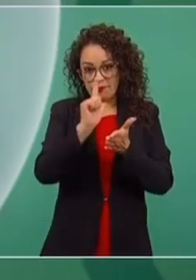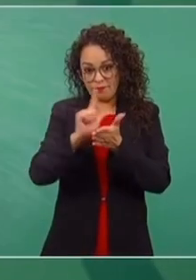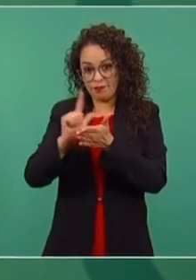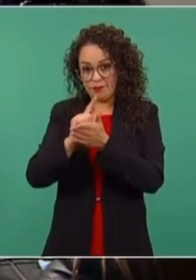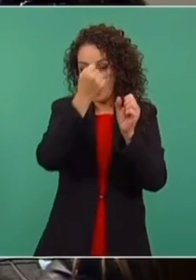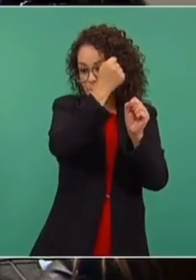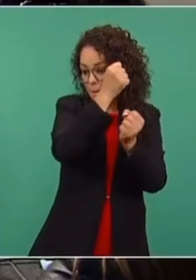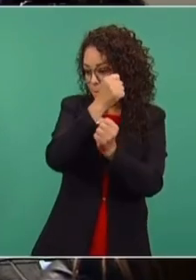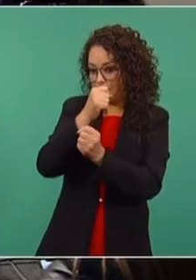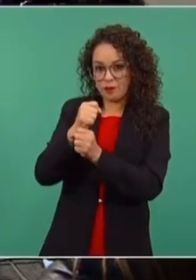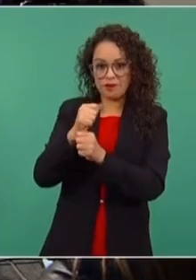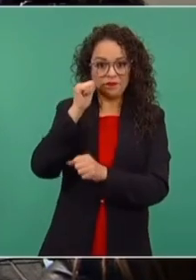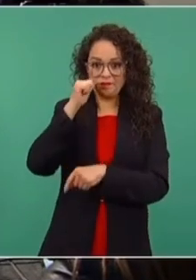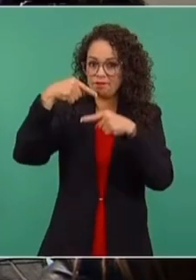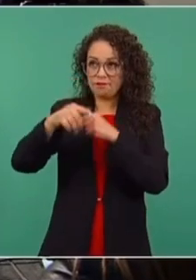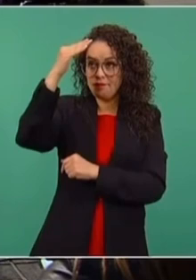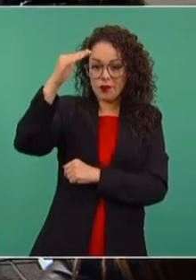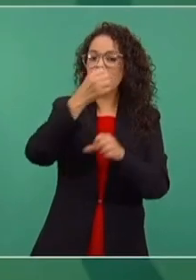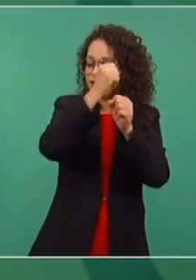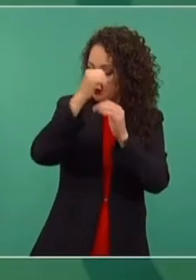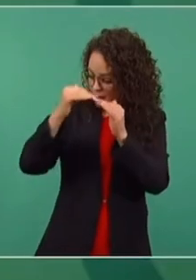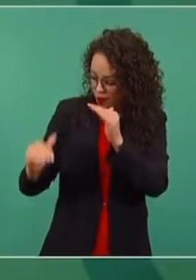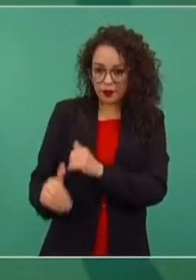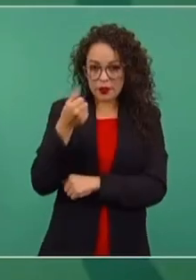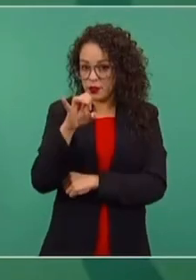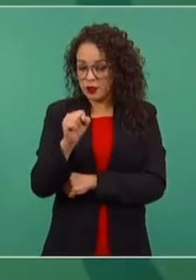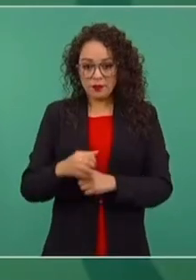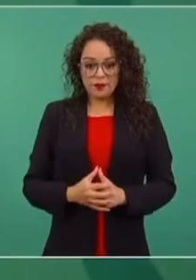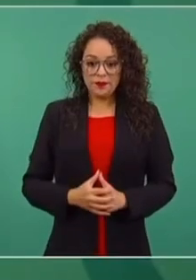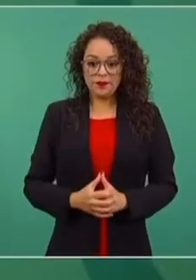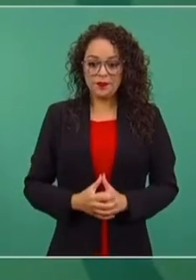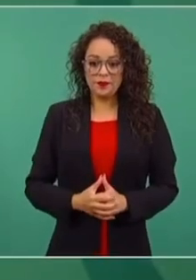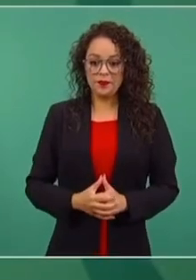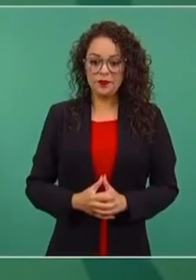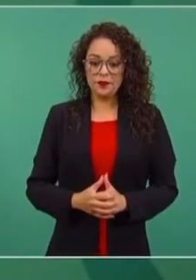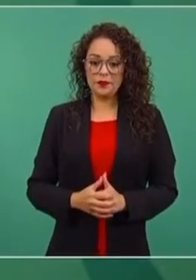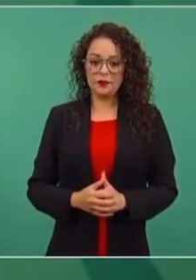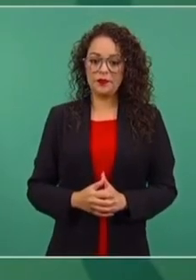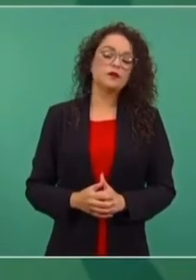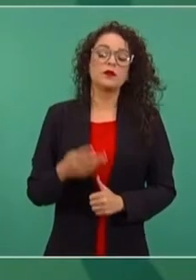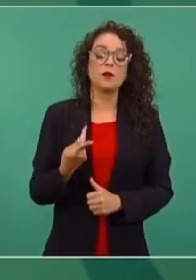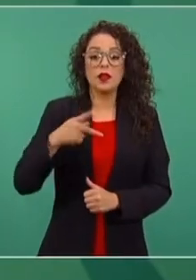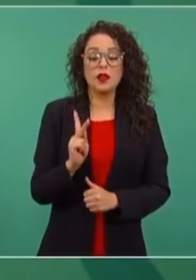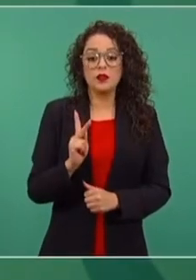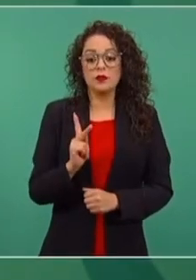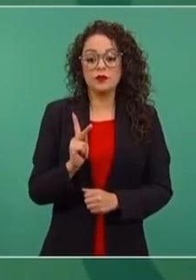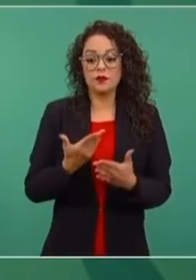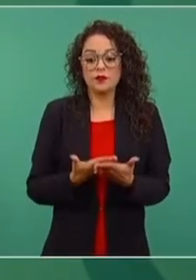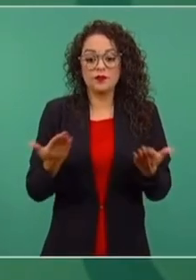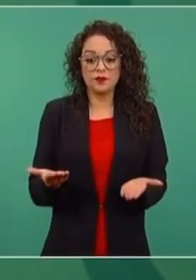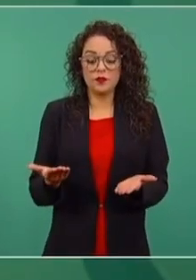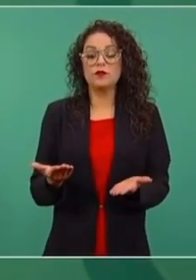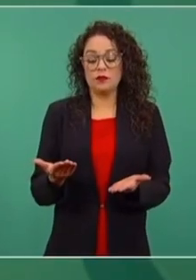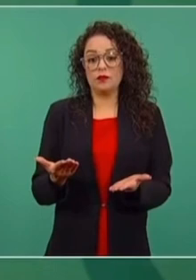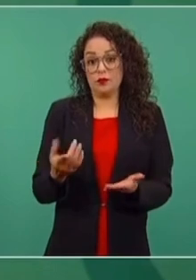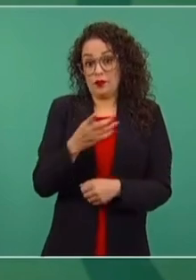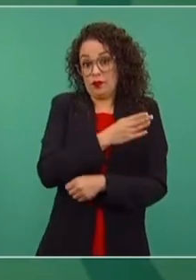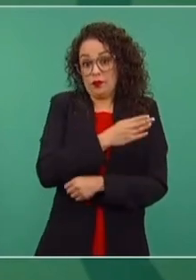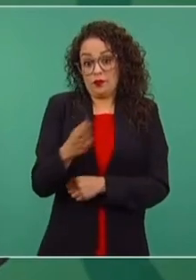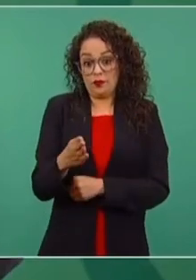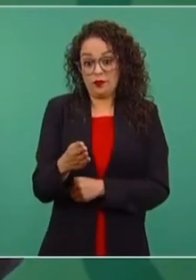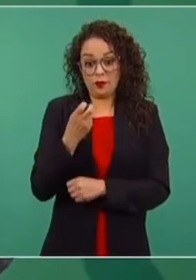como se limpian las escaleras de arriba para abajo, pero estamos viviendo afortunadamente